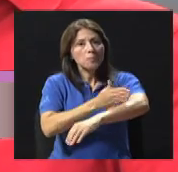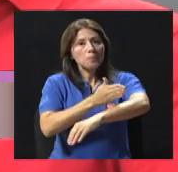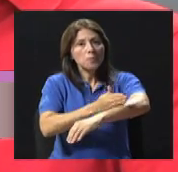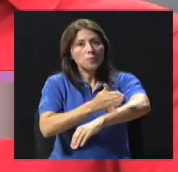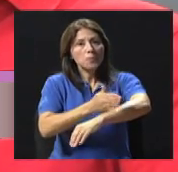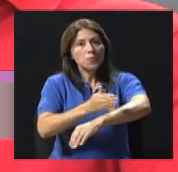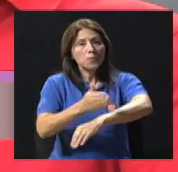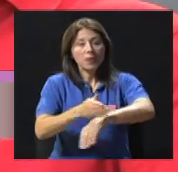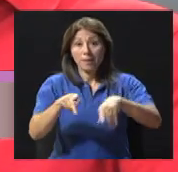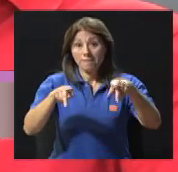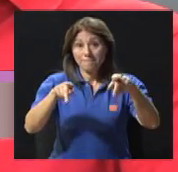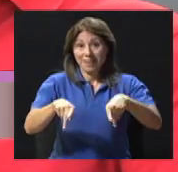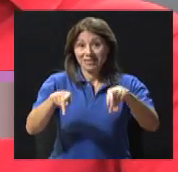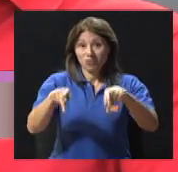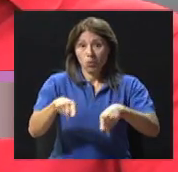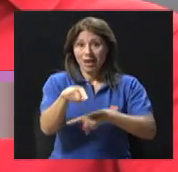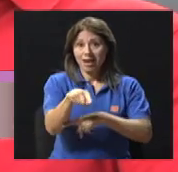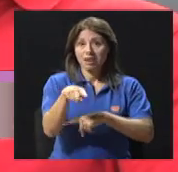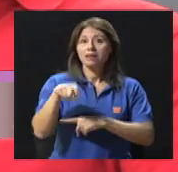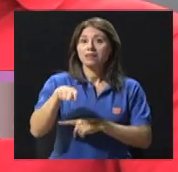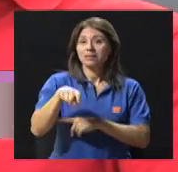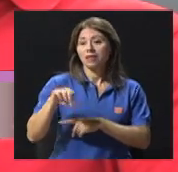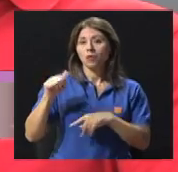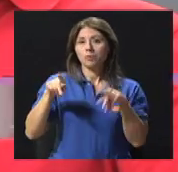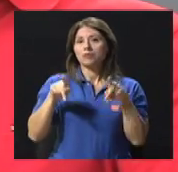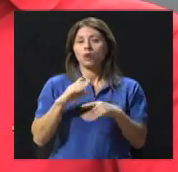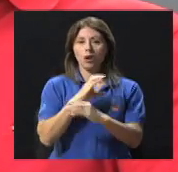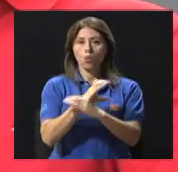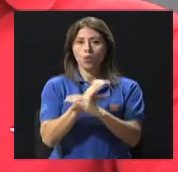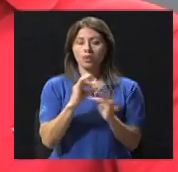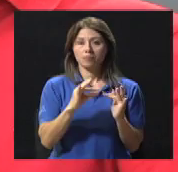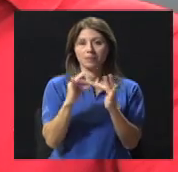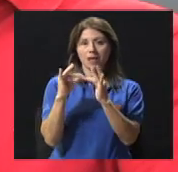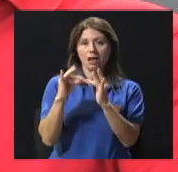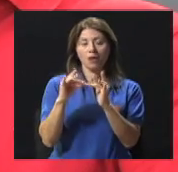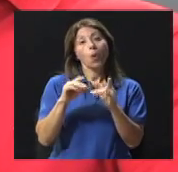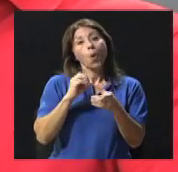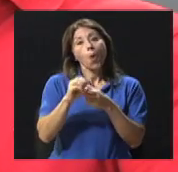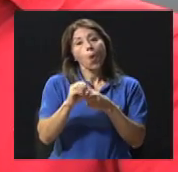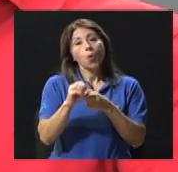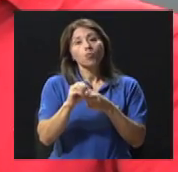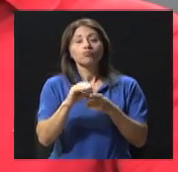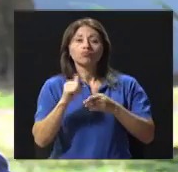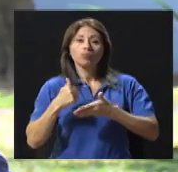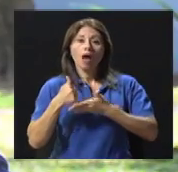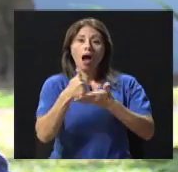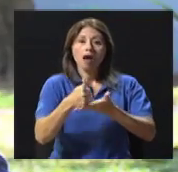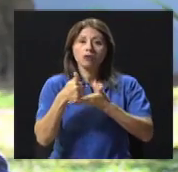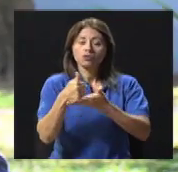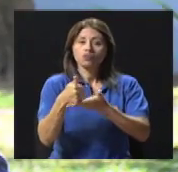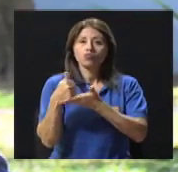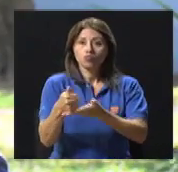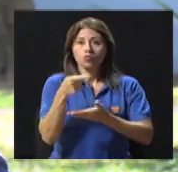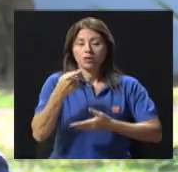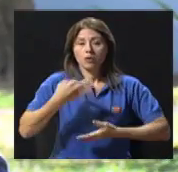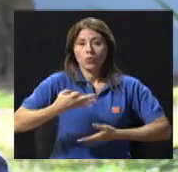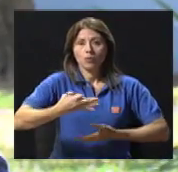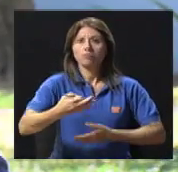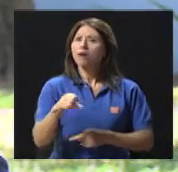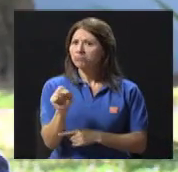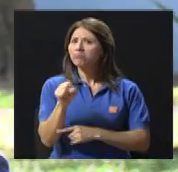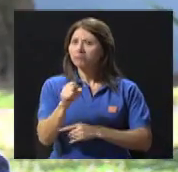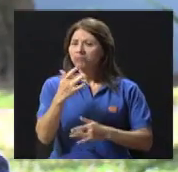van a necesitar de cuidados especiales y de ayuda en sus actividades de vida diaria o me equivoco. No, definitivamente es